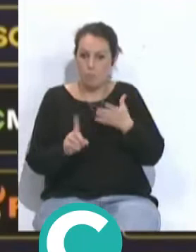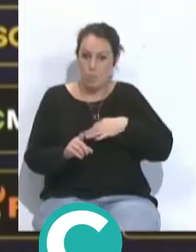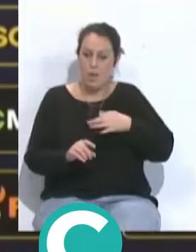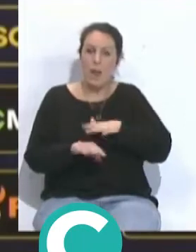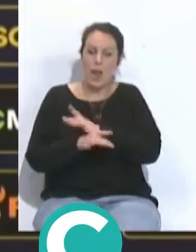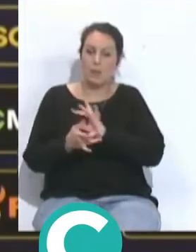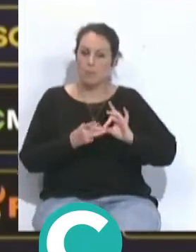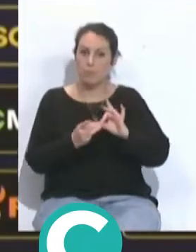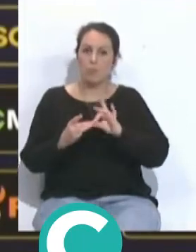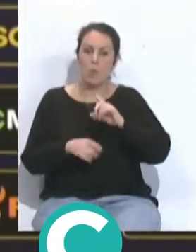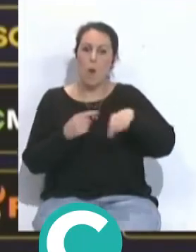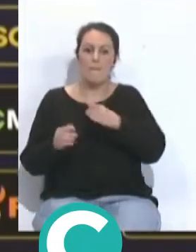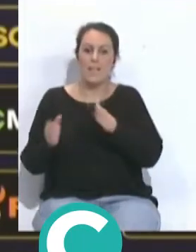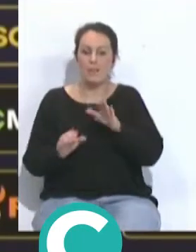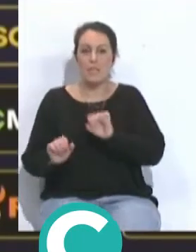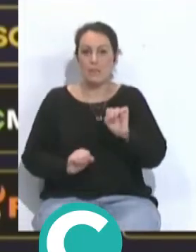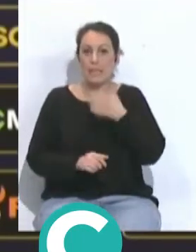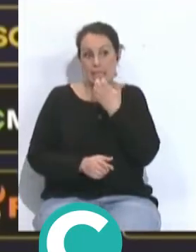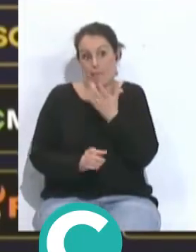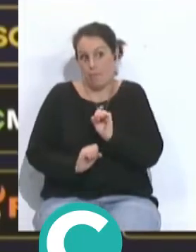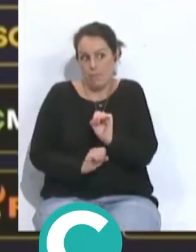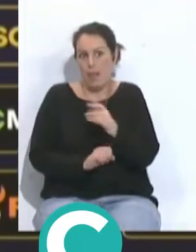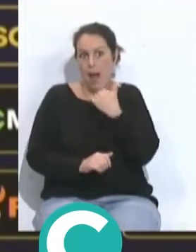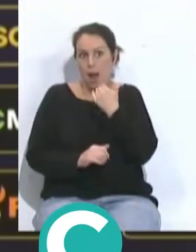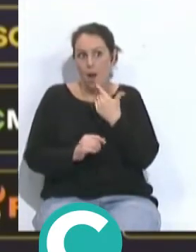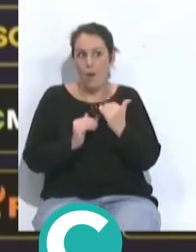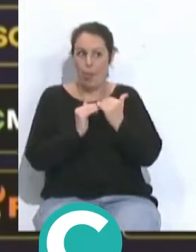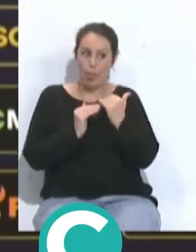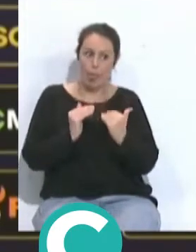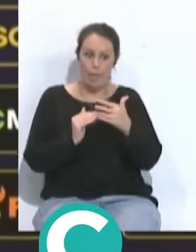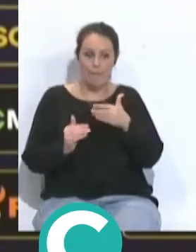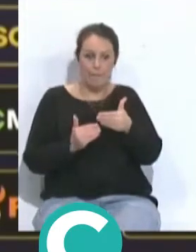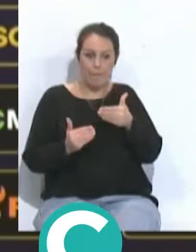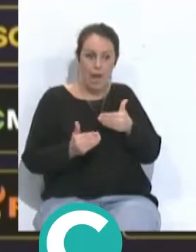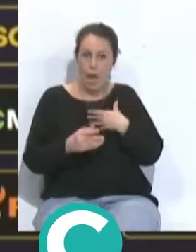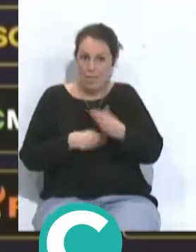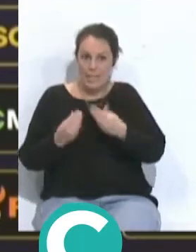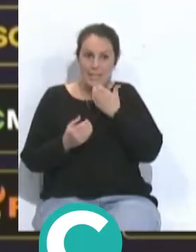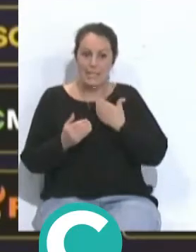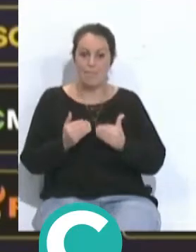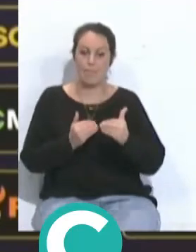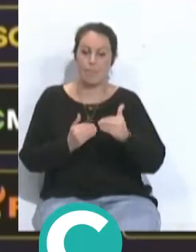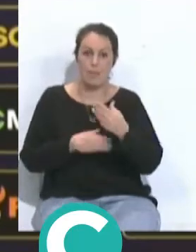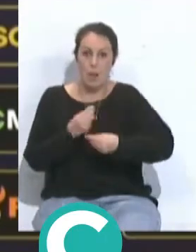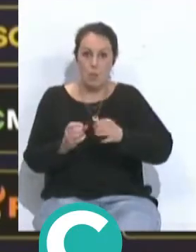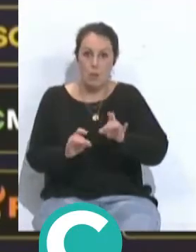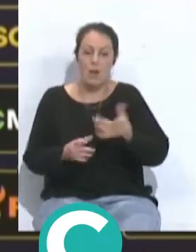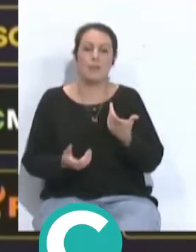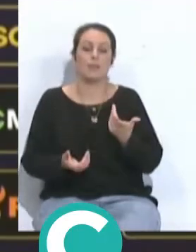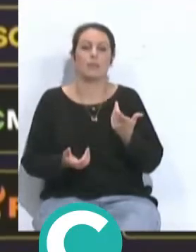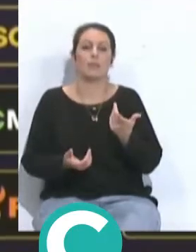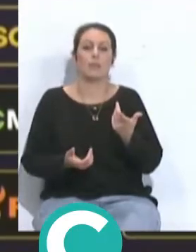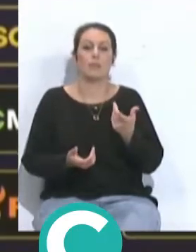asociarse y que luego en fase defensiva, pues si hay que defender alguna altura más baja del habitual se hace si puedo elevar más la altura defensiva la hago y tener